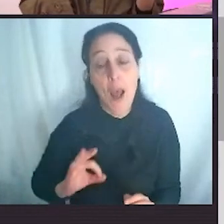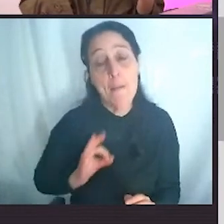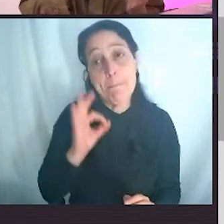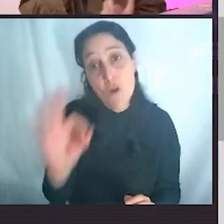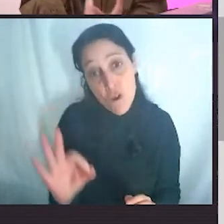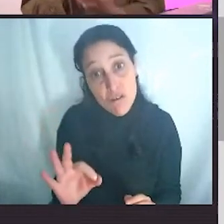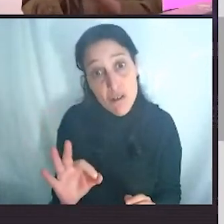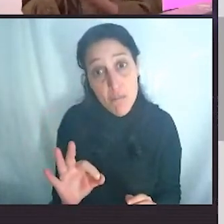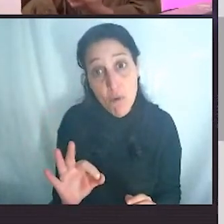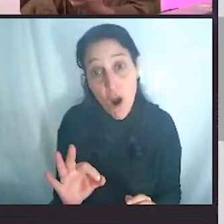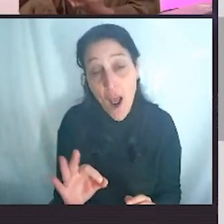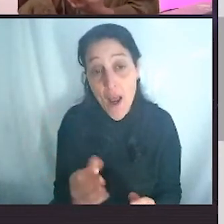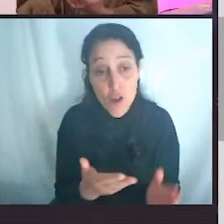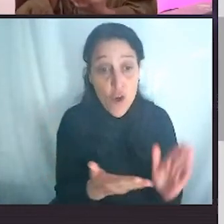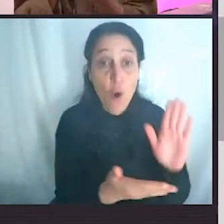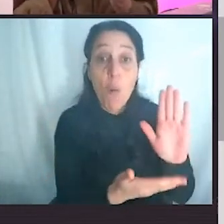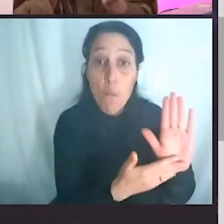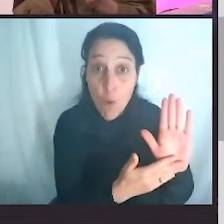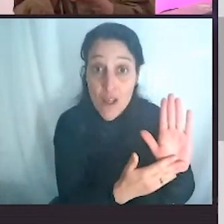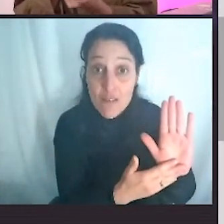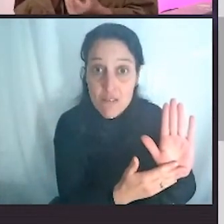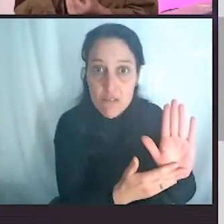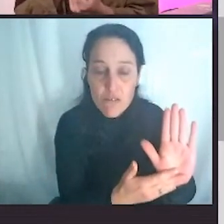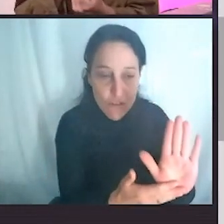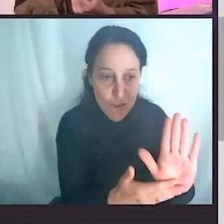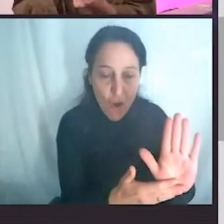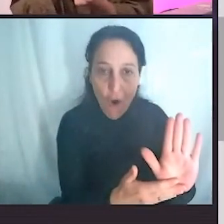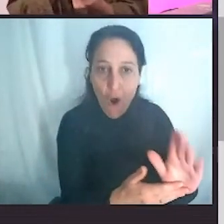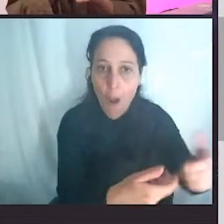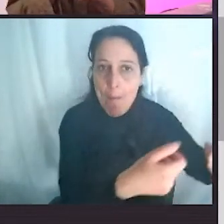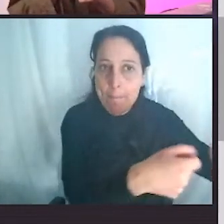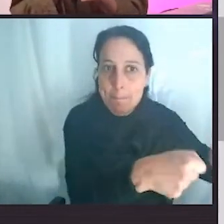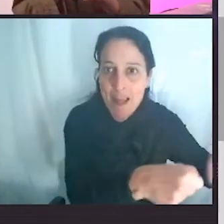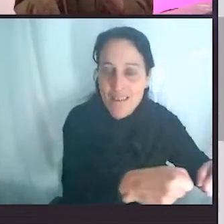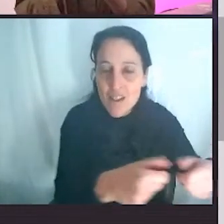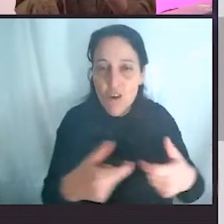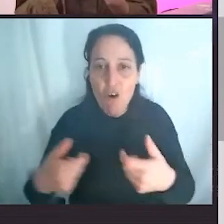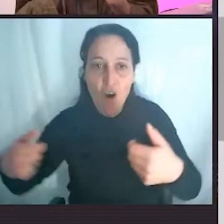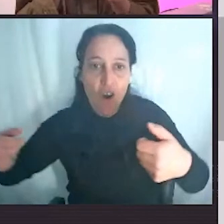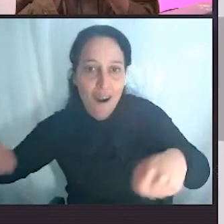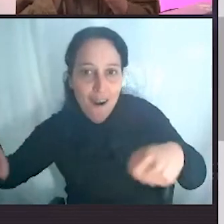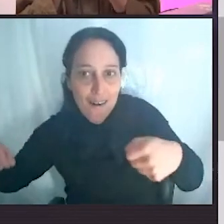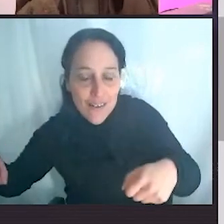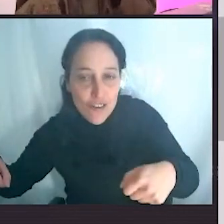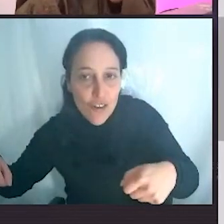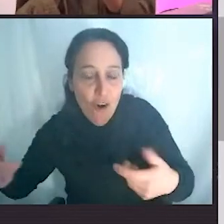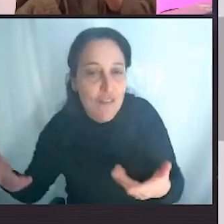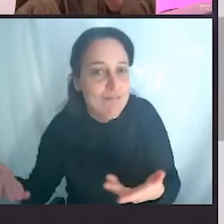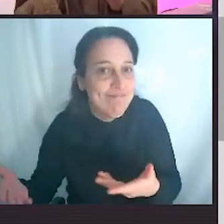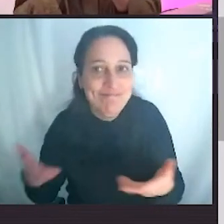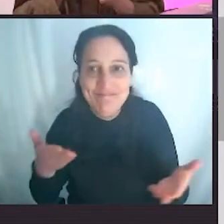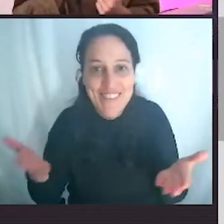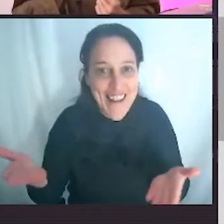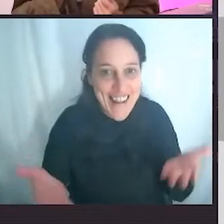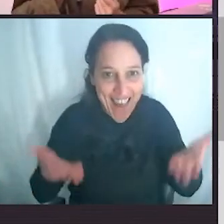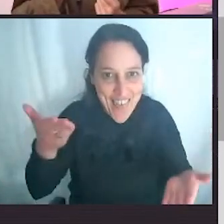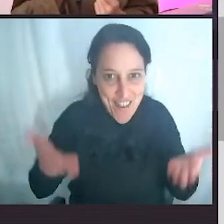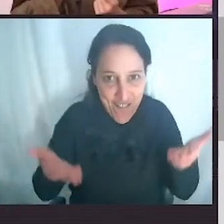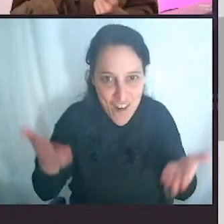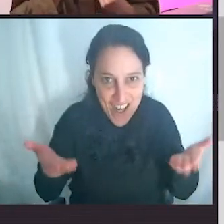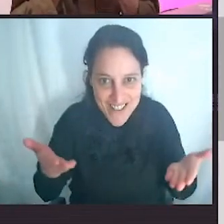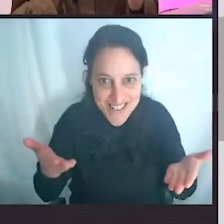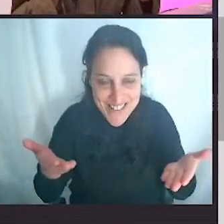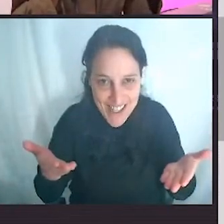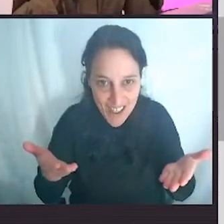plástico, ahora trabajo con cartón y la diferencia que estoy generando es lo que me puedo postular a recibir en tokens.